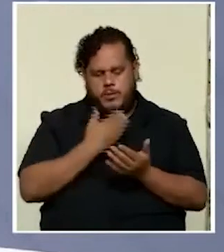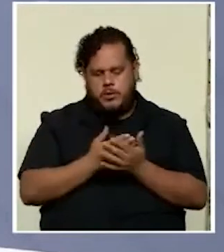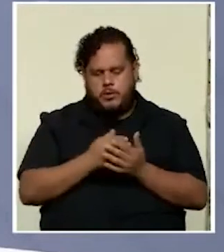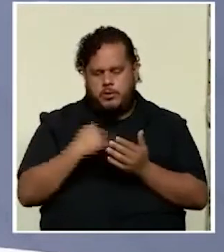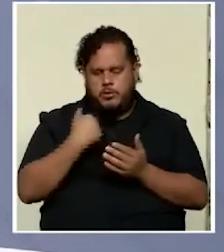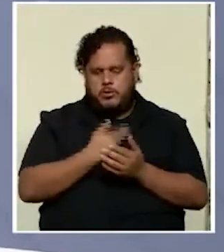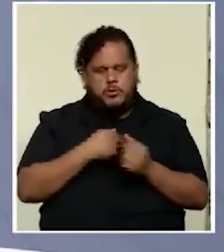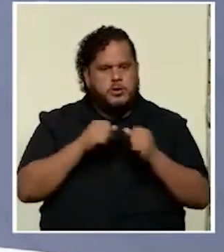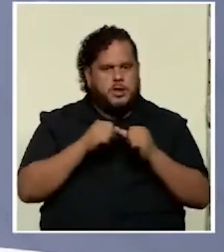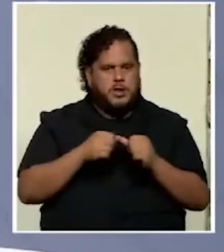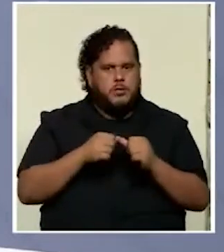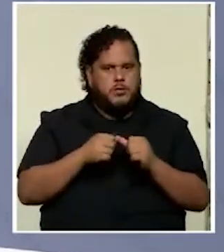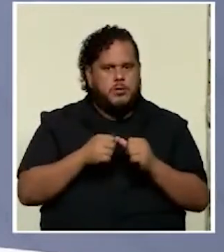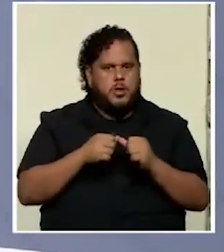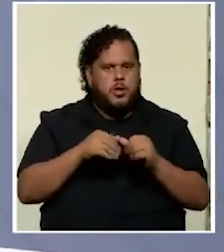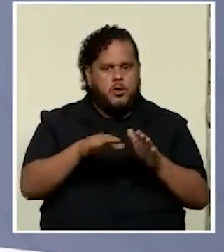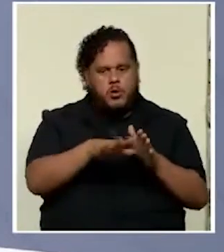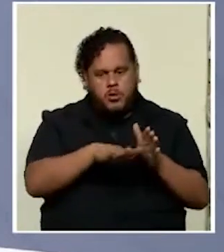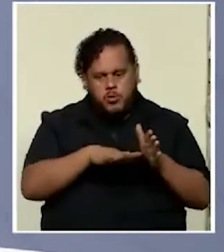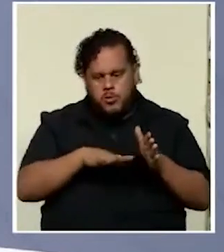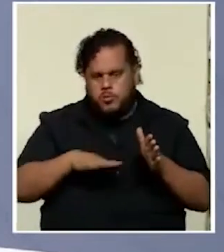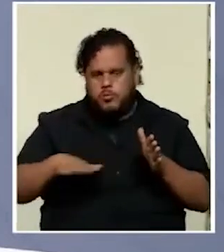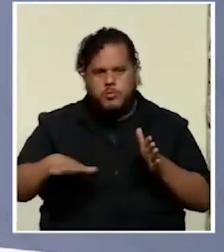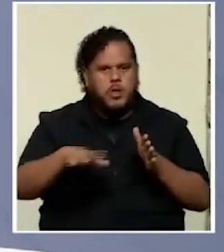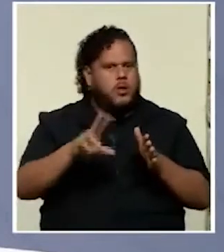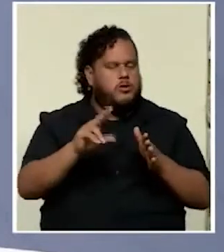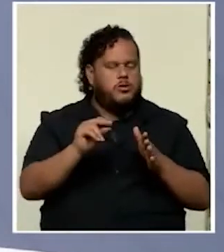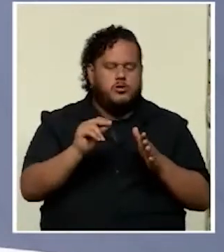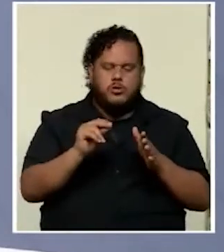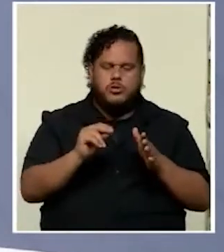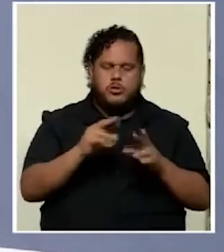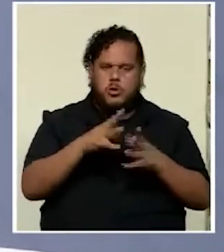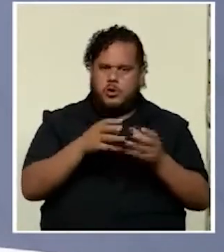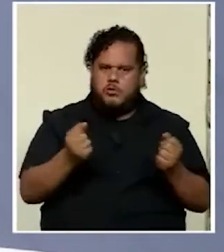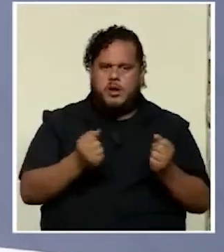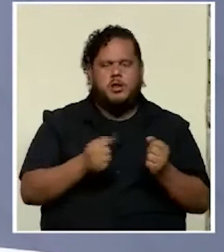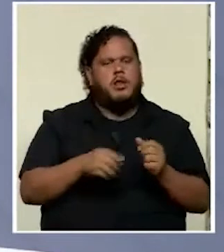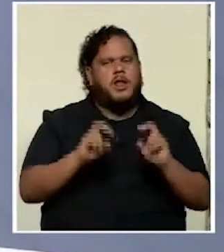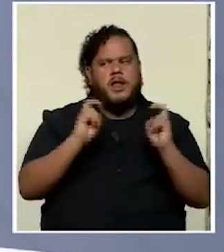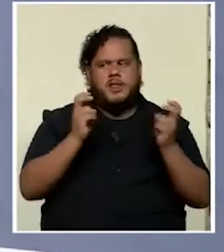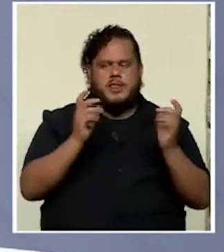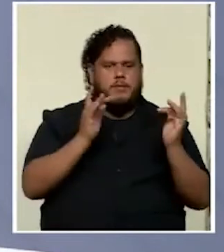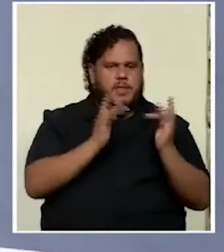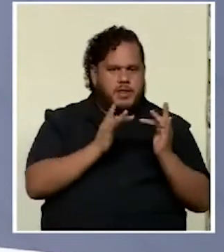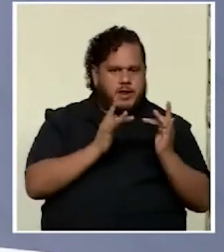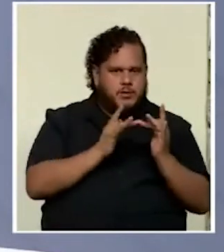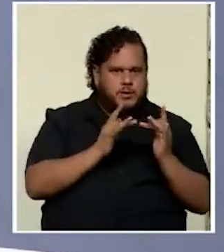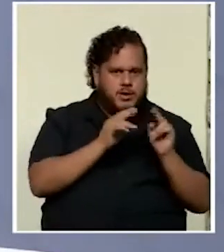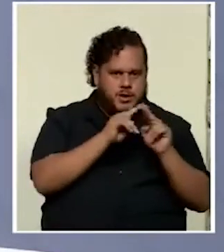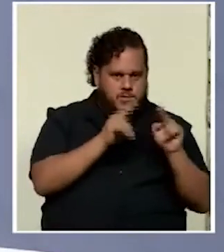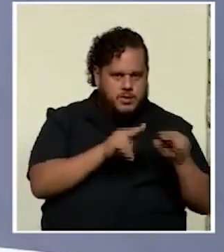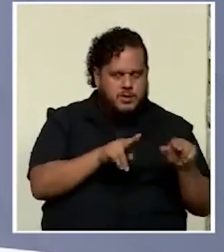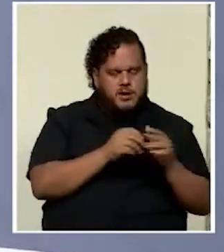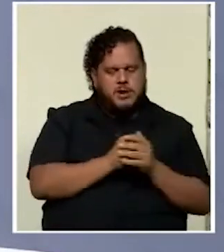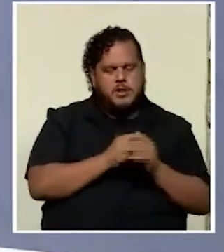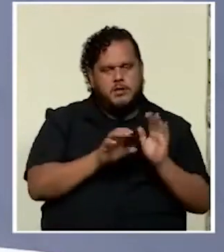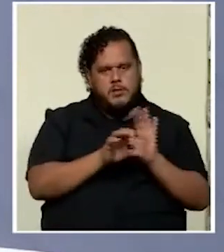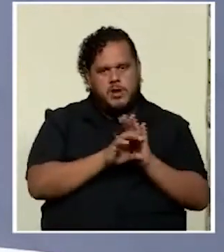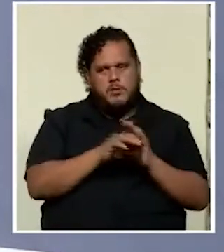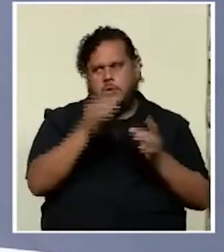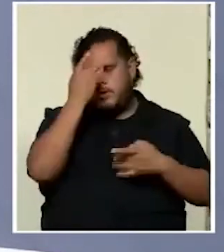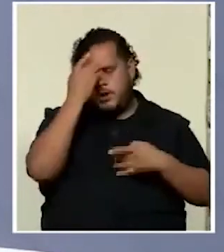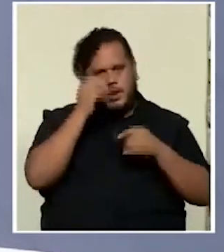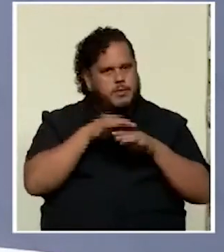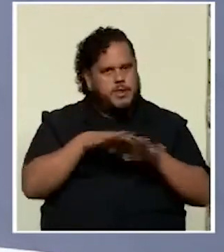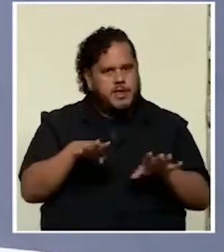con pisos mínimos no resueltos el tema de la conectividad bueno la pandemia nos